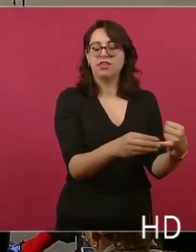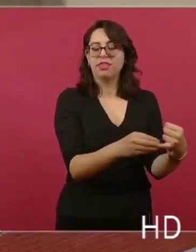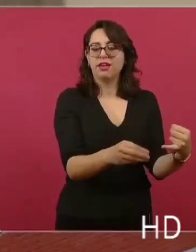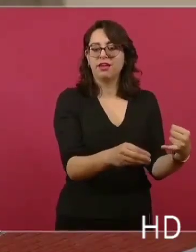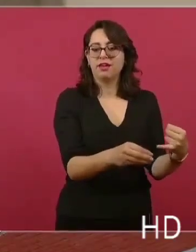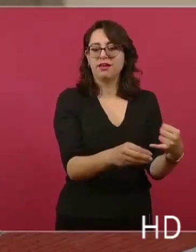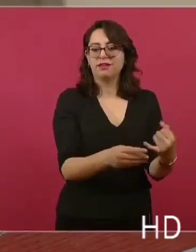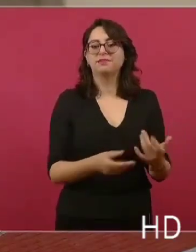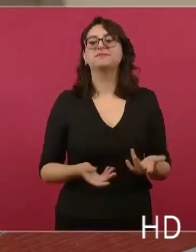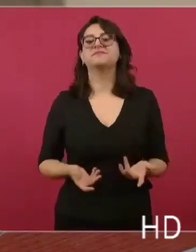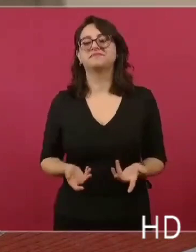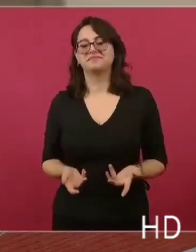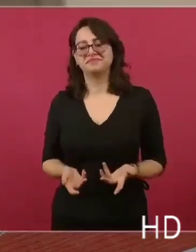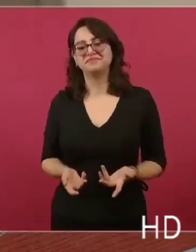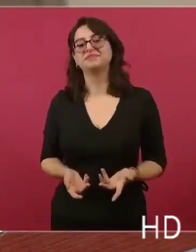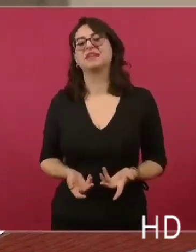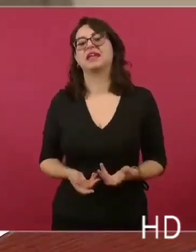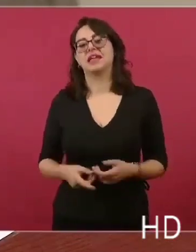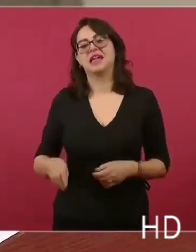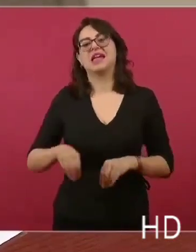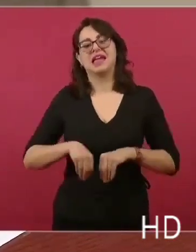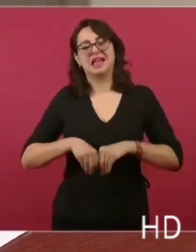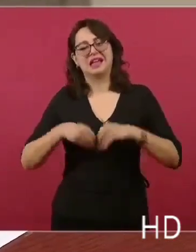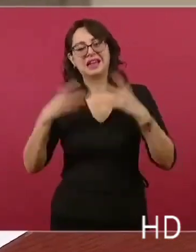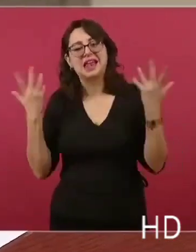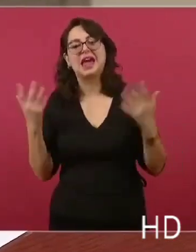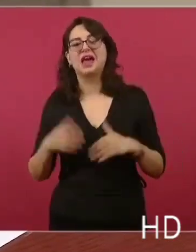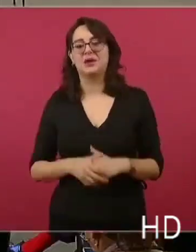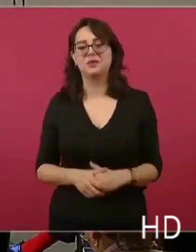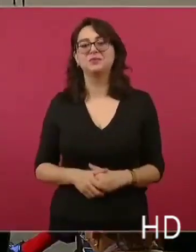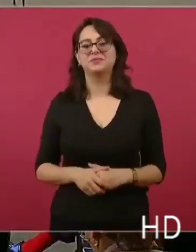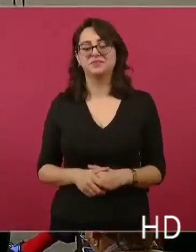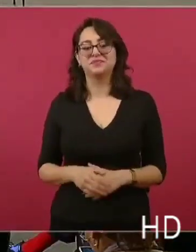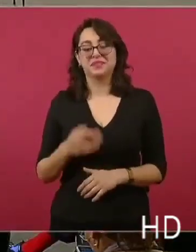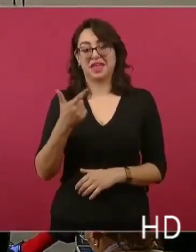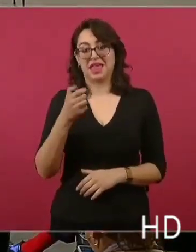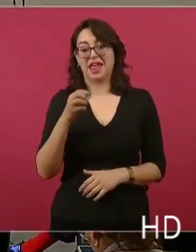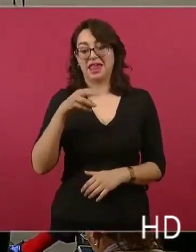Luna haya escogido Florida para ir a hacer ahí su residencia.